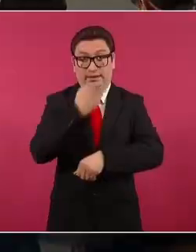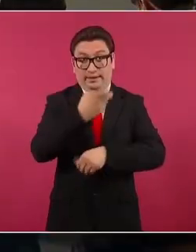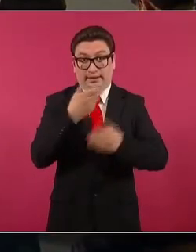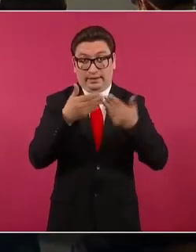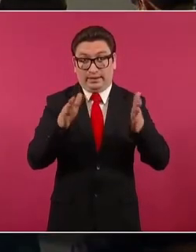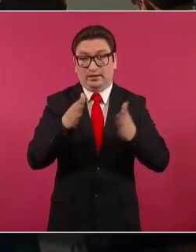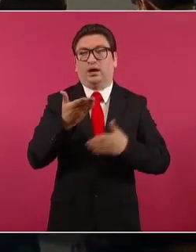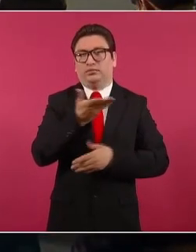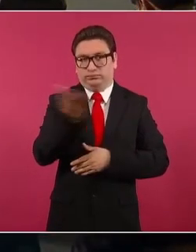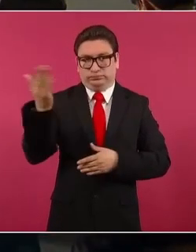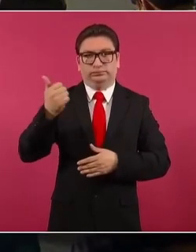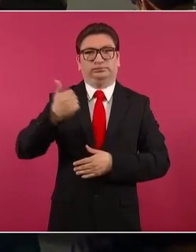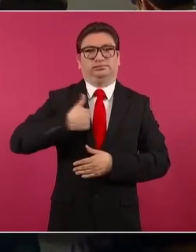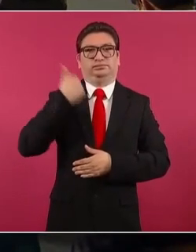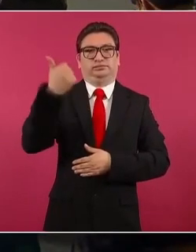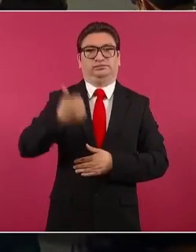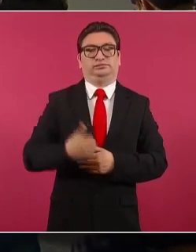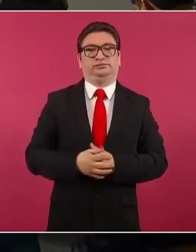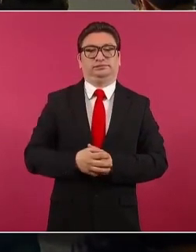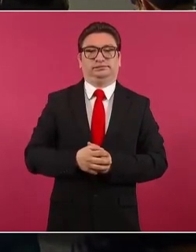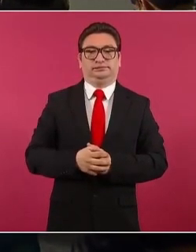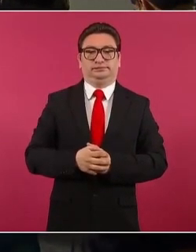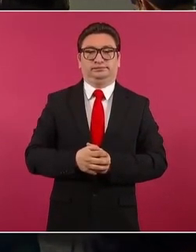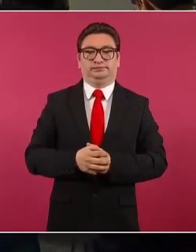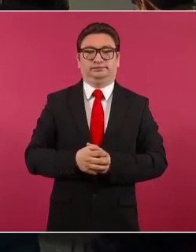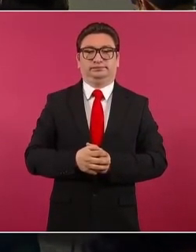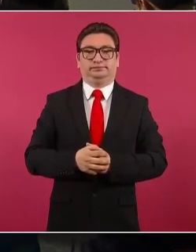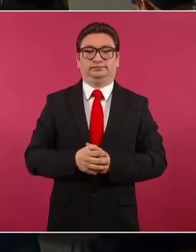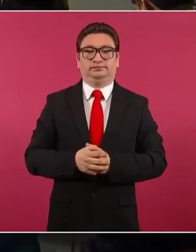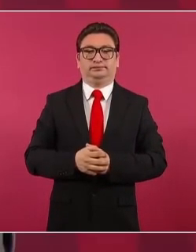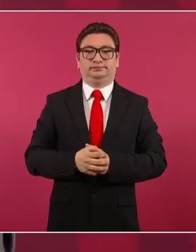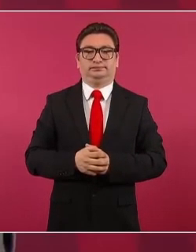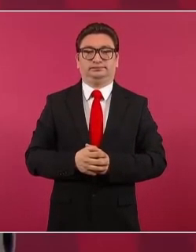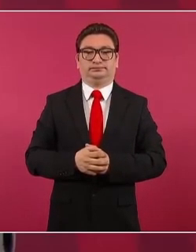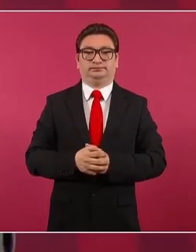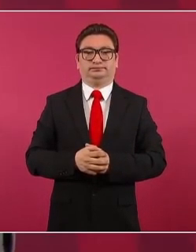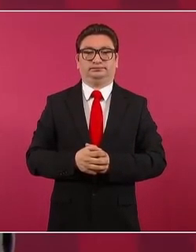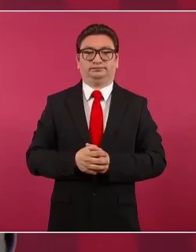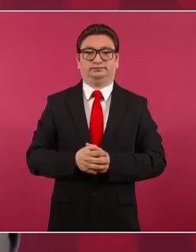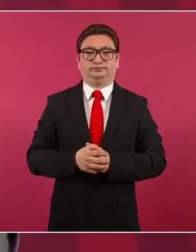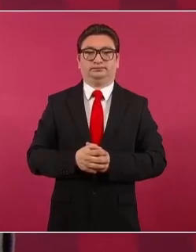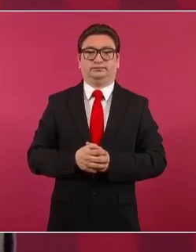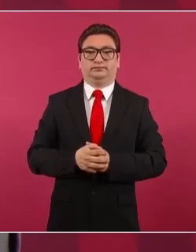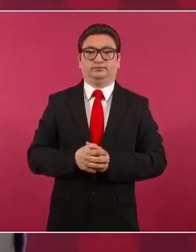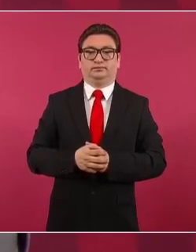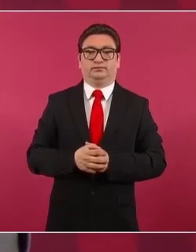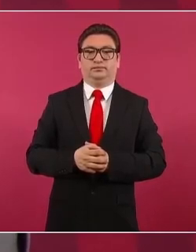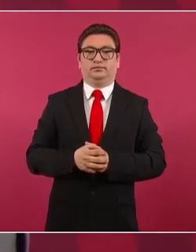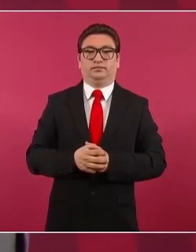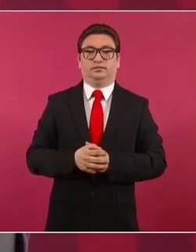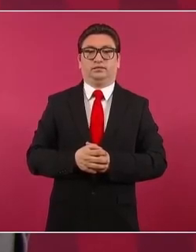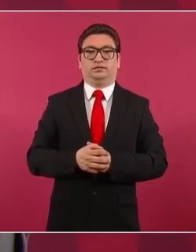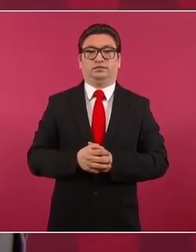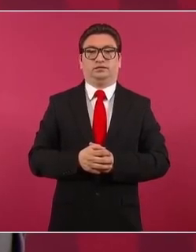no decir